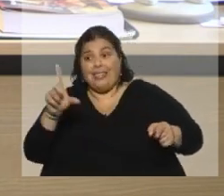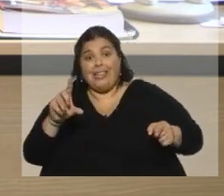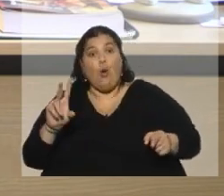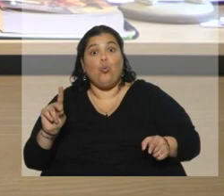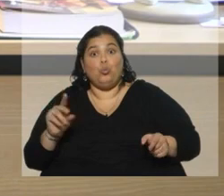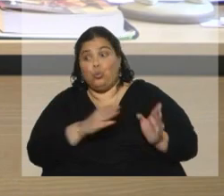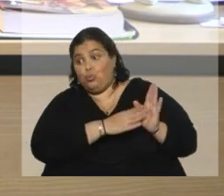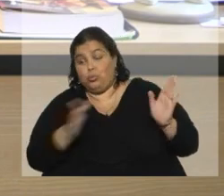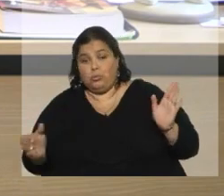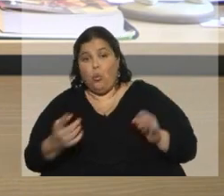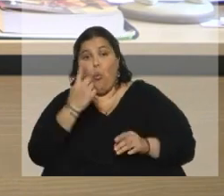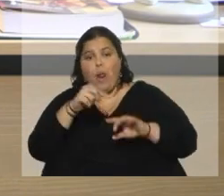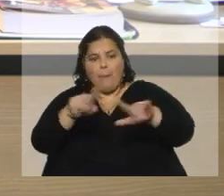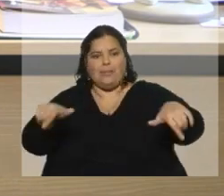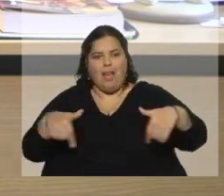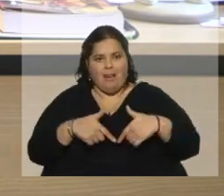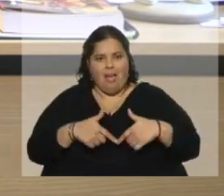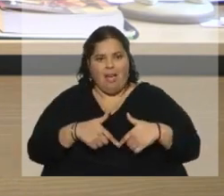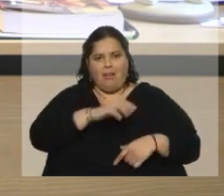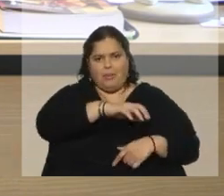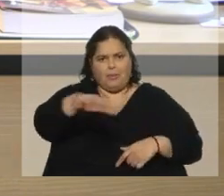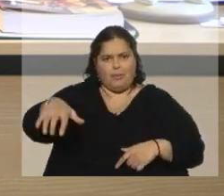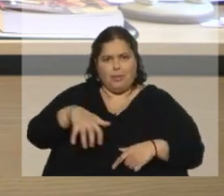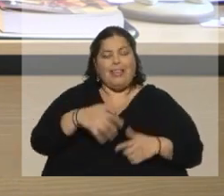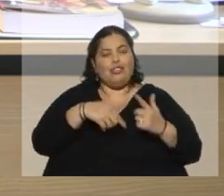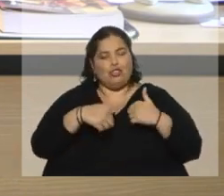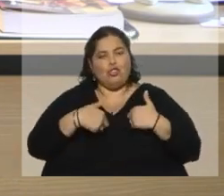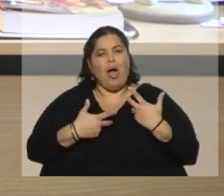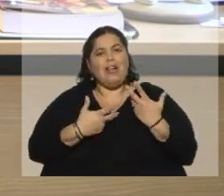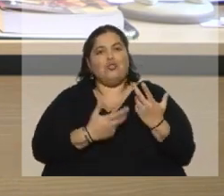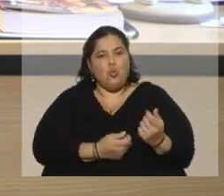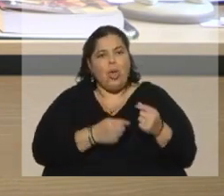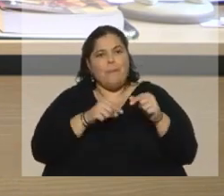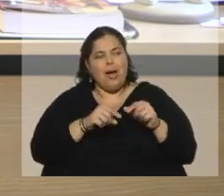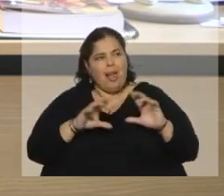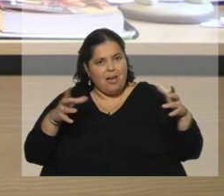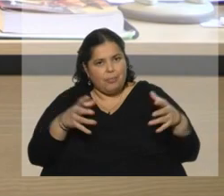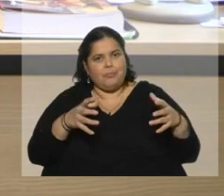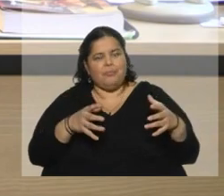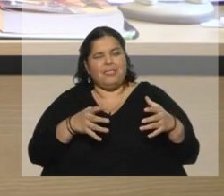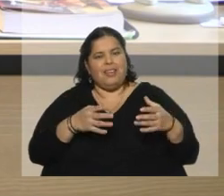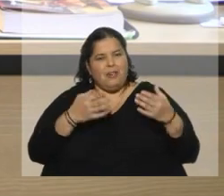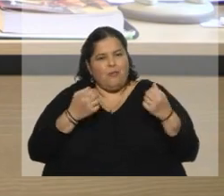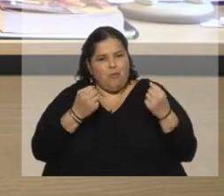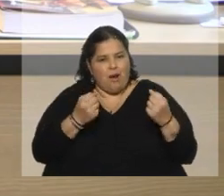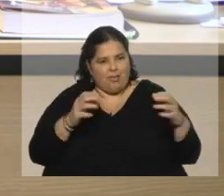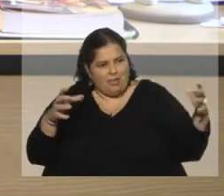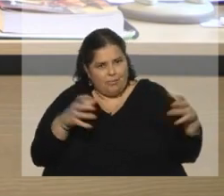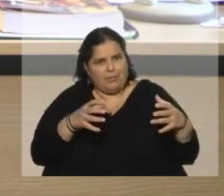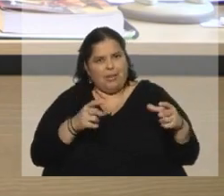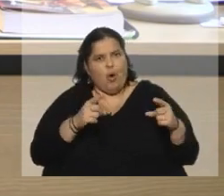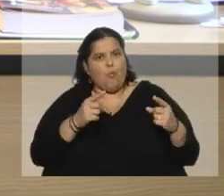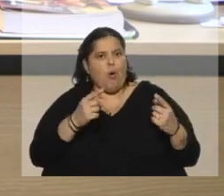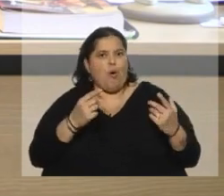todo eso en la misma manzana. Entonces, estamos ayudando a que eso se consolide y ayudando a que eso también sea como un